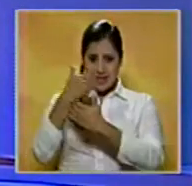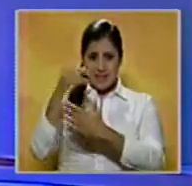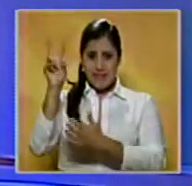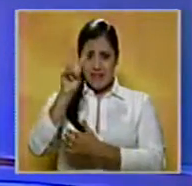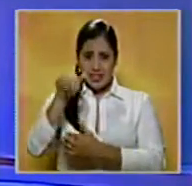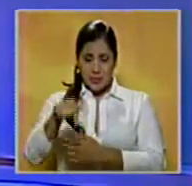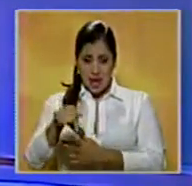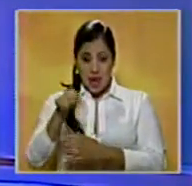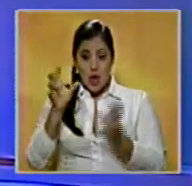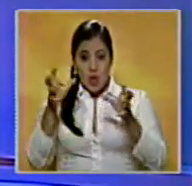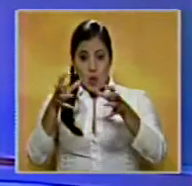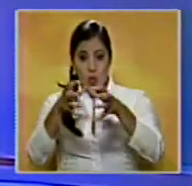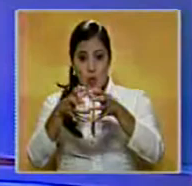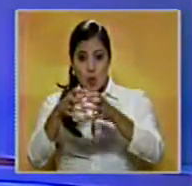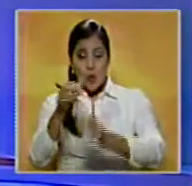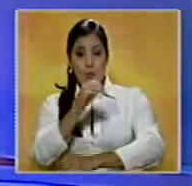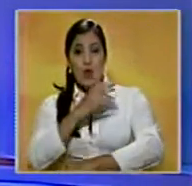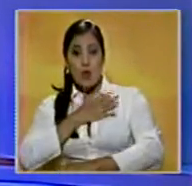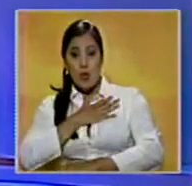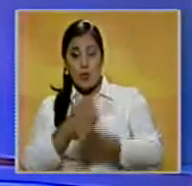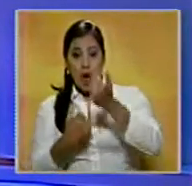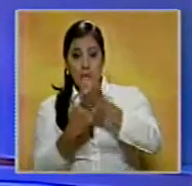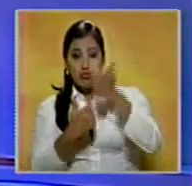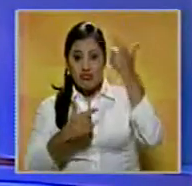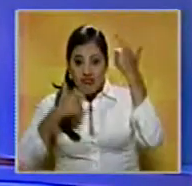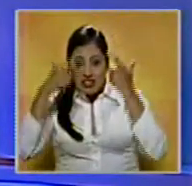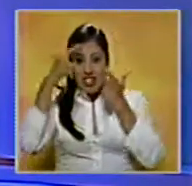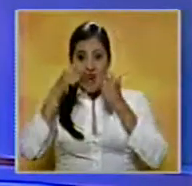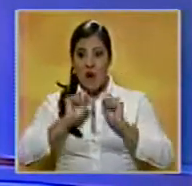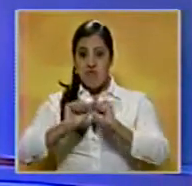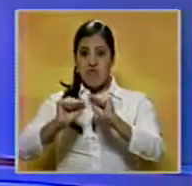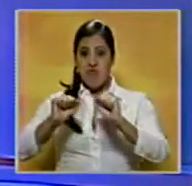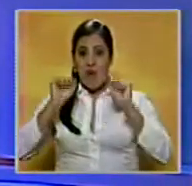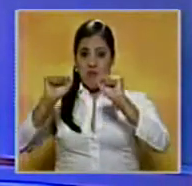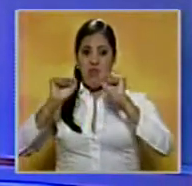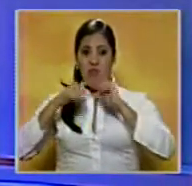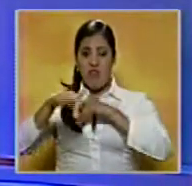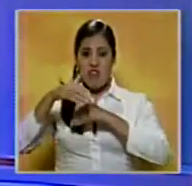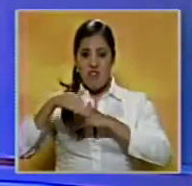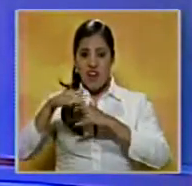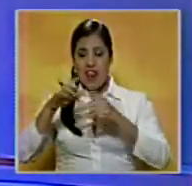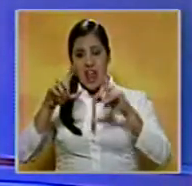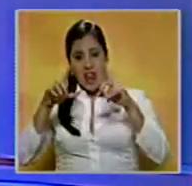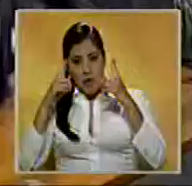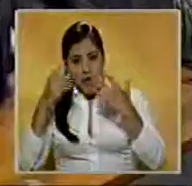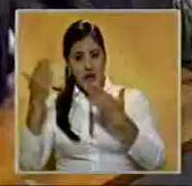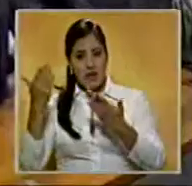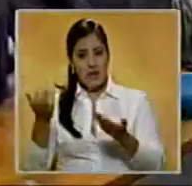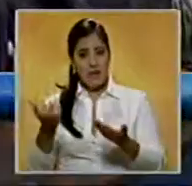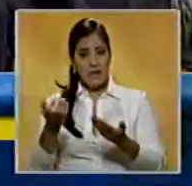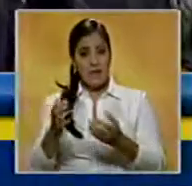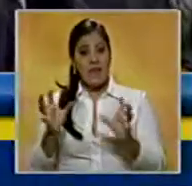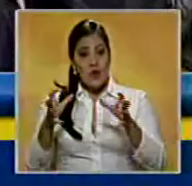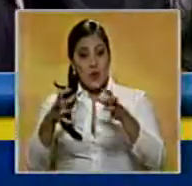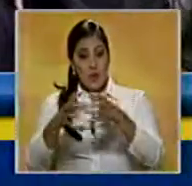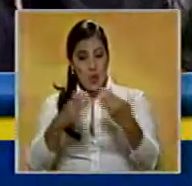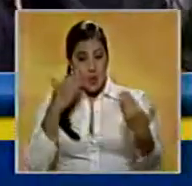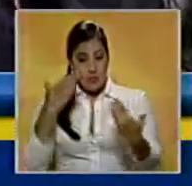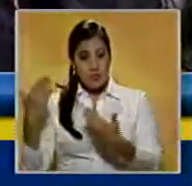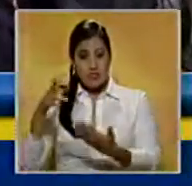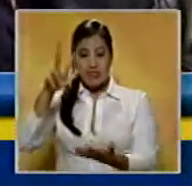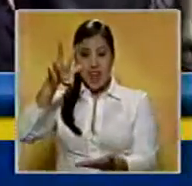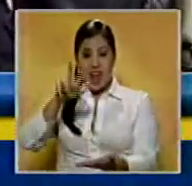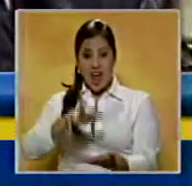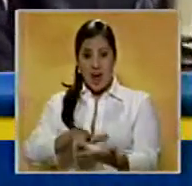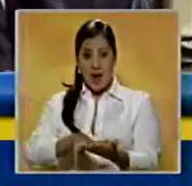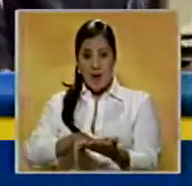venezolano cuando grupos oficialistas impidieron el paso de la comitiva a su salida del aeropuerto de Maiketía. La Cámara en Pleno aprobó